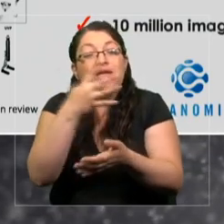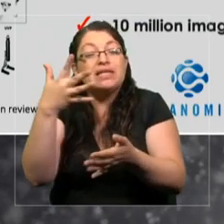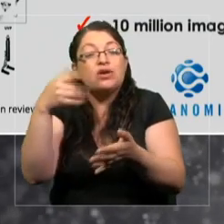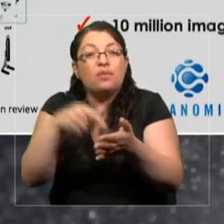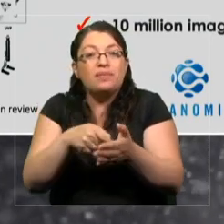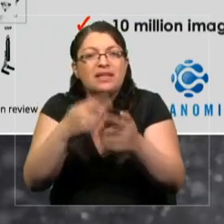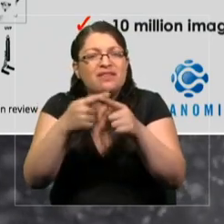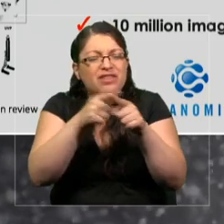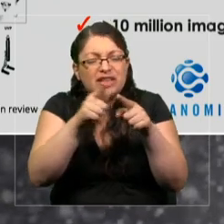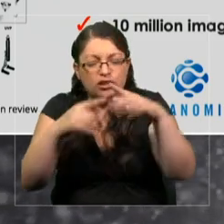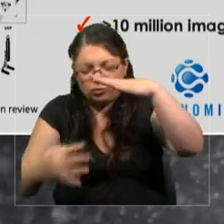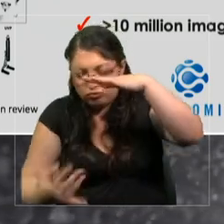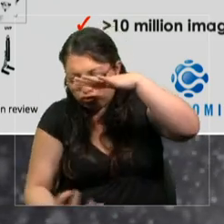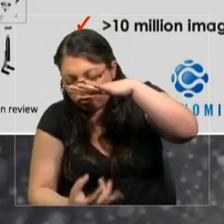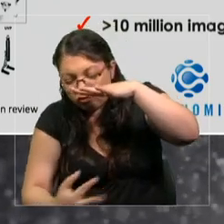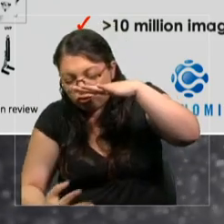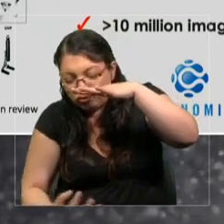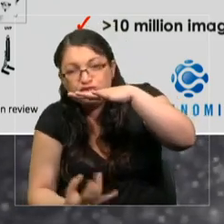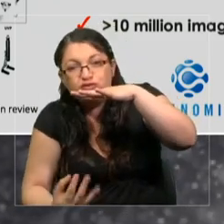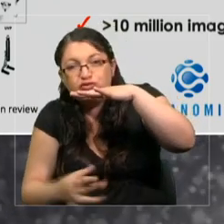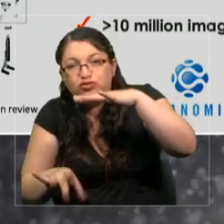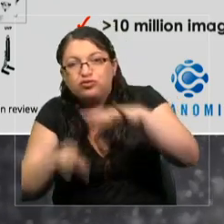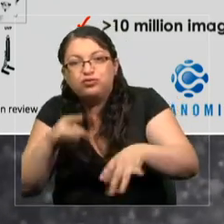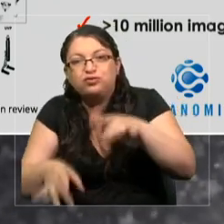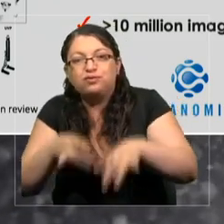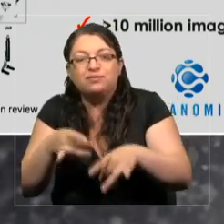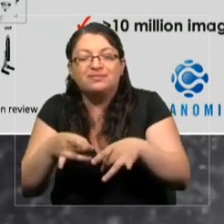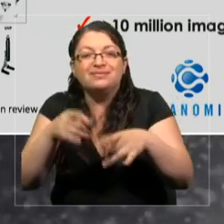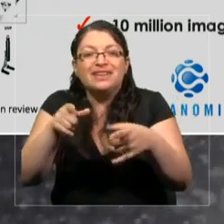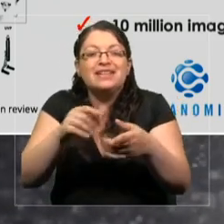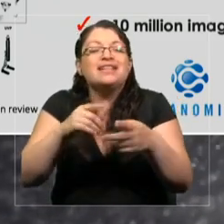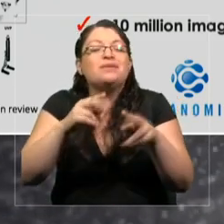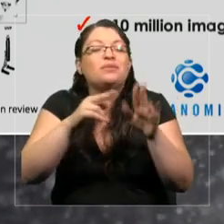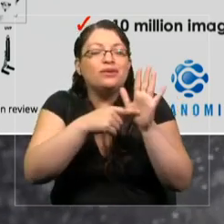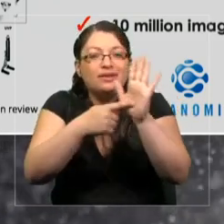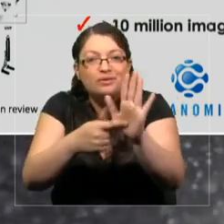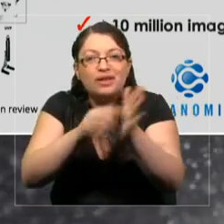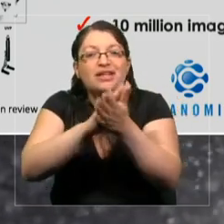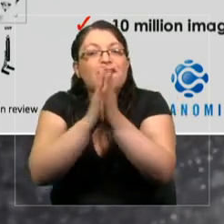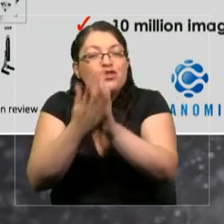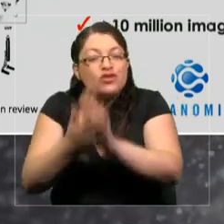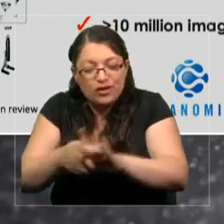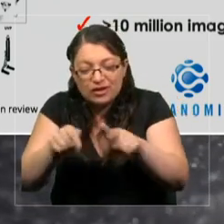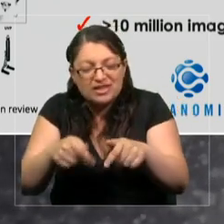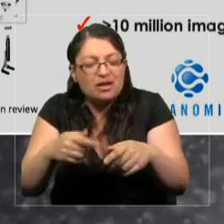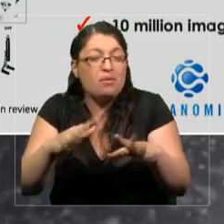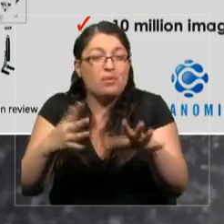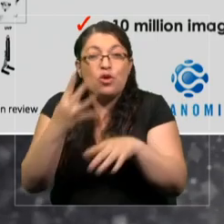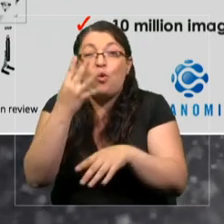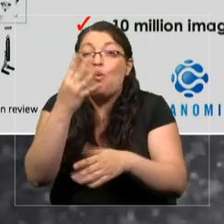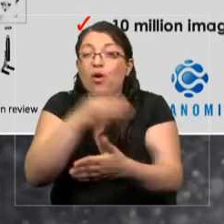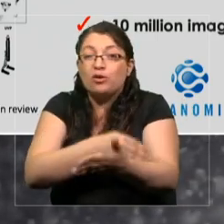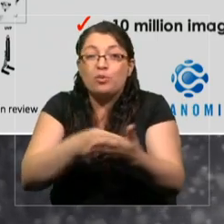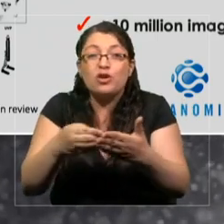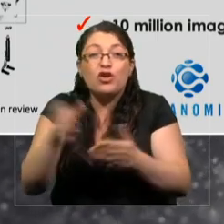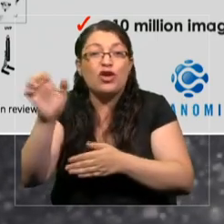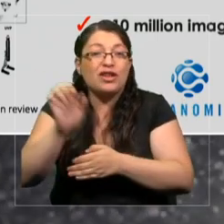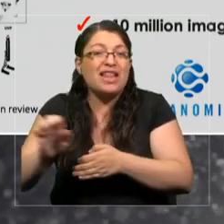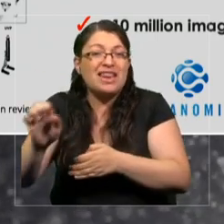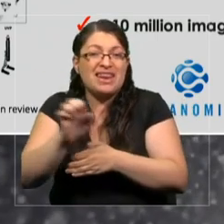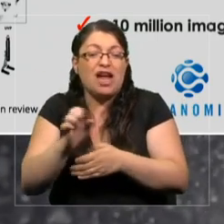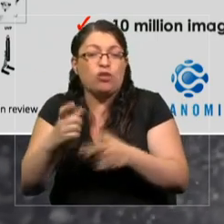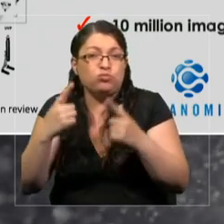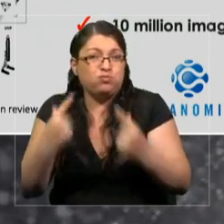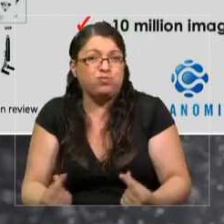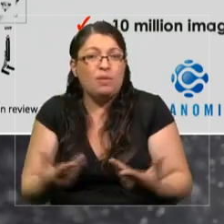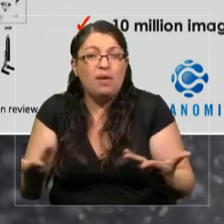hicimos una secuencia de todas estas muestras, gastamos 4 millones de euros para poder tener los datos secuenciados